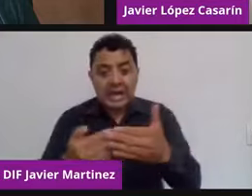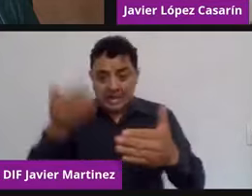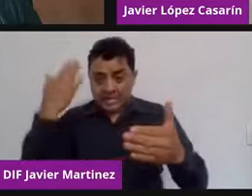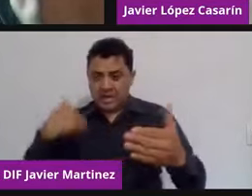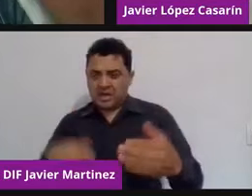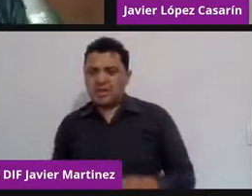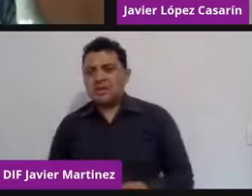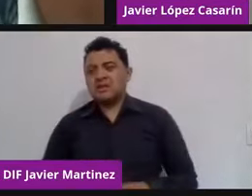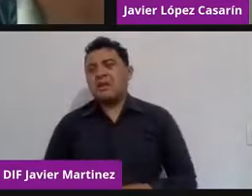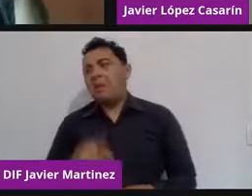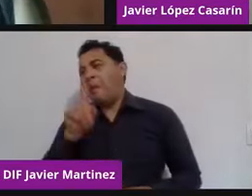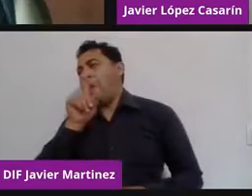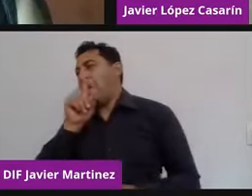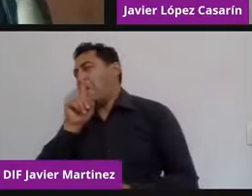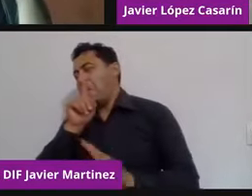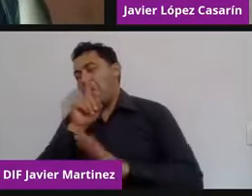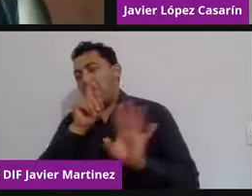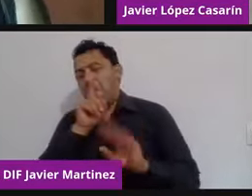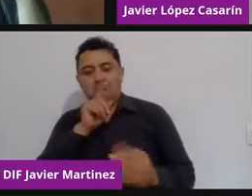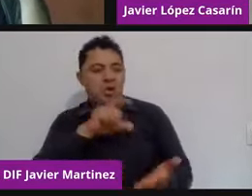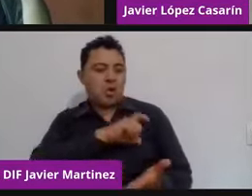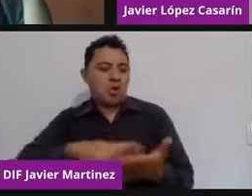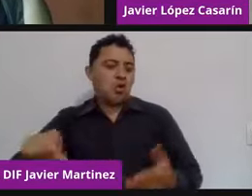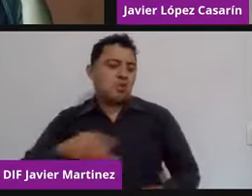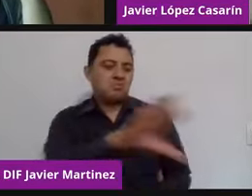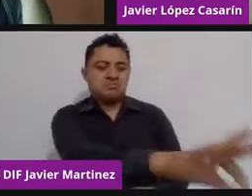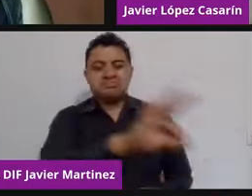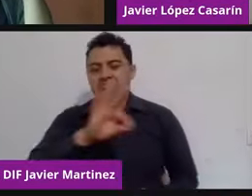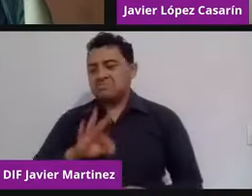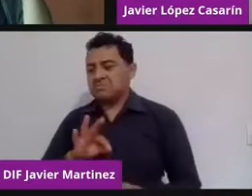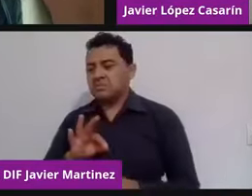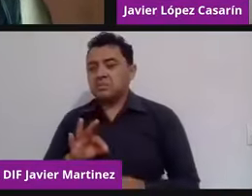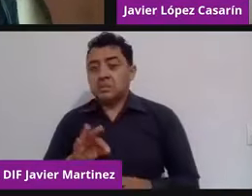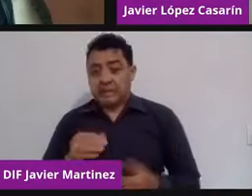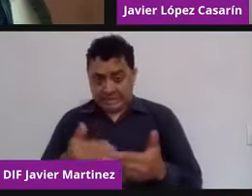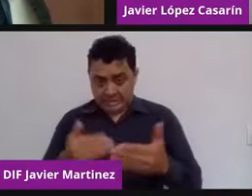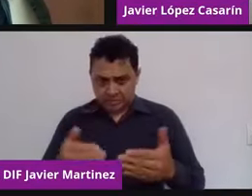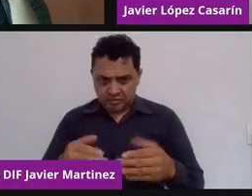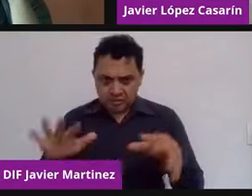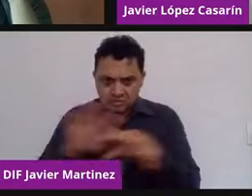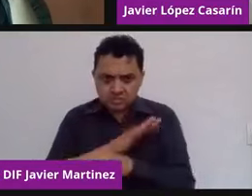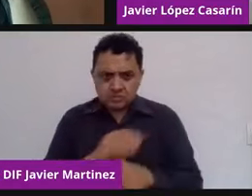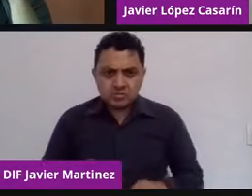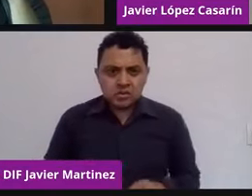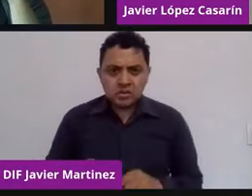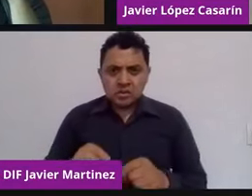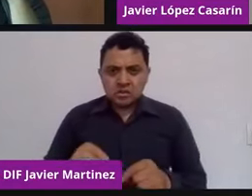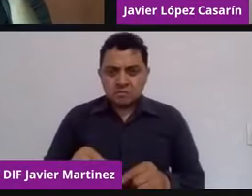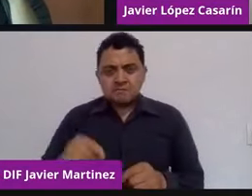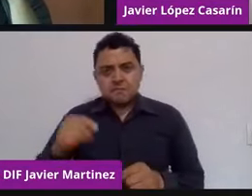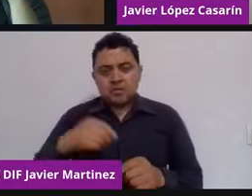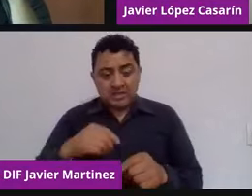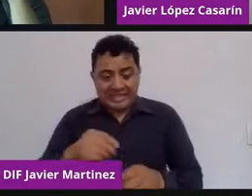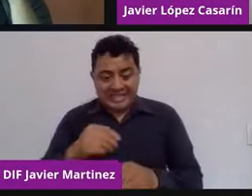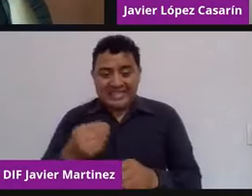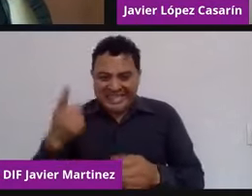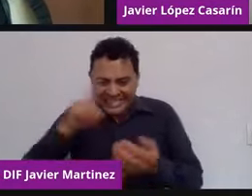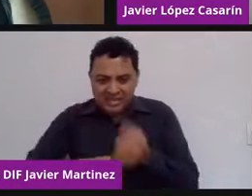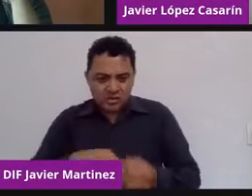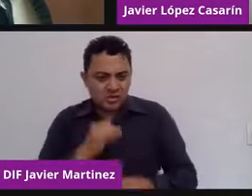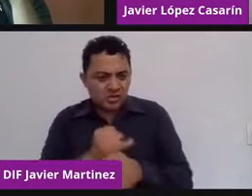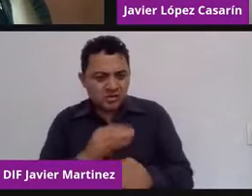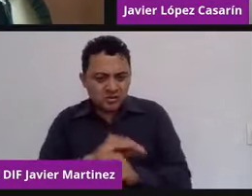de tomar una elección y que entonces de repente empiezan a tener más información. Uno de los